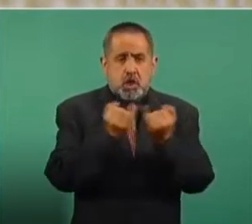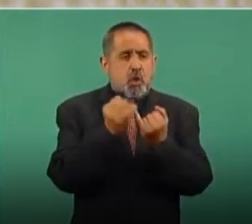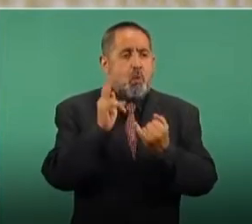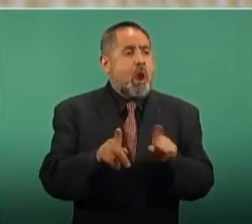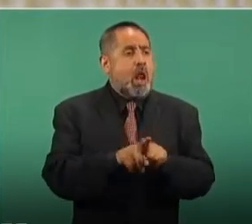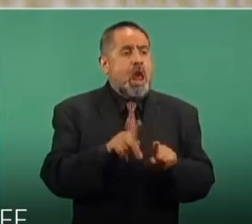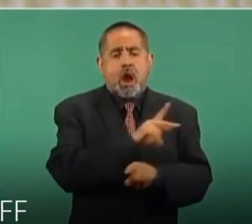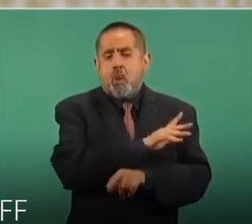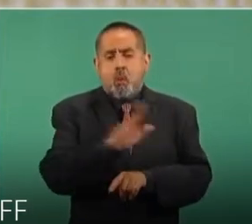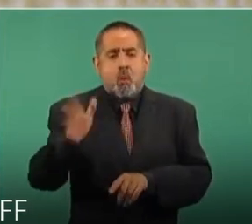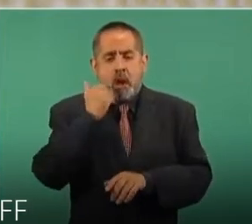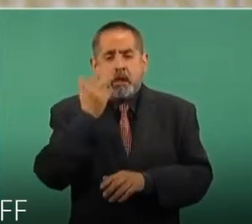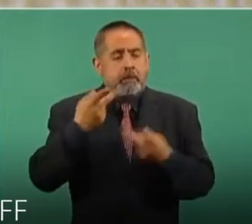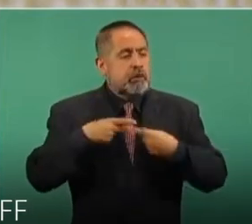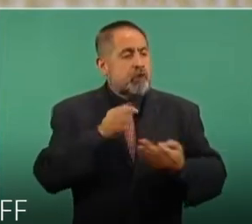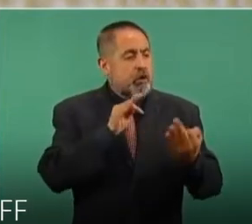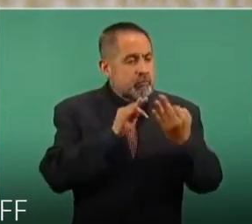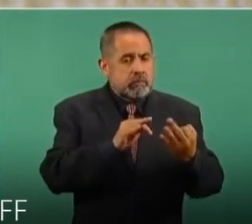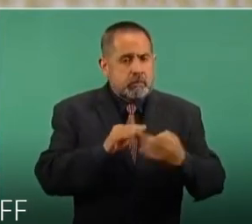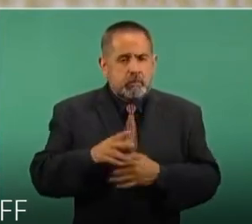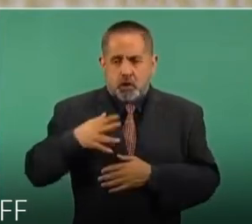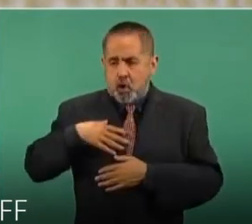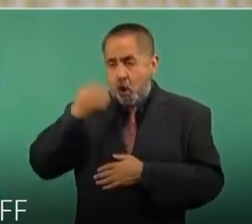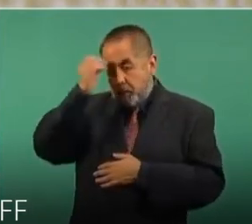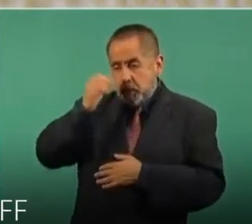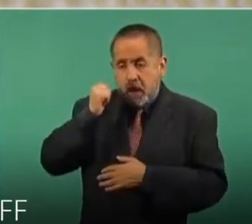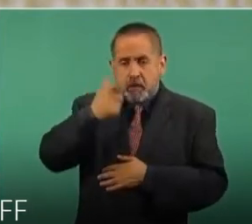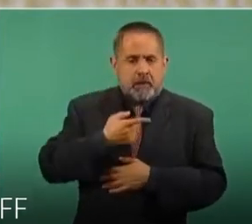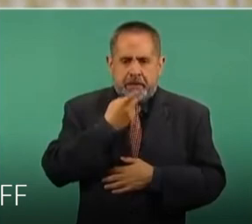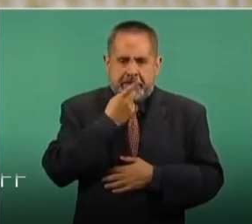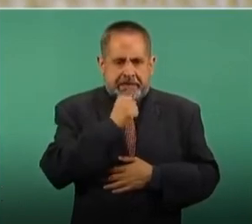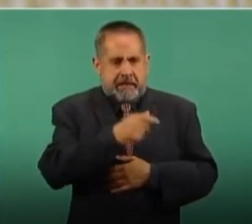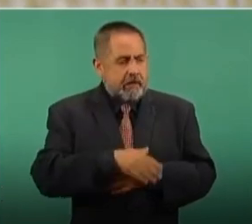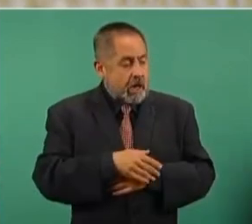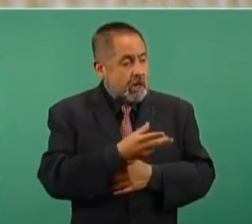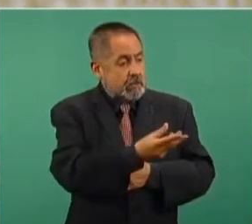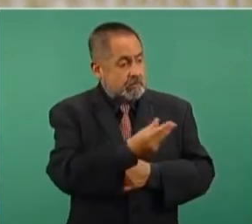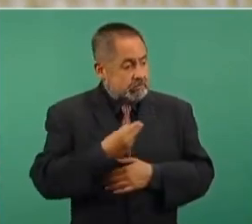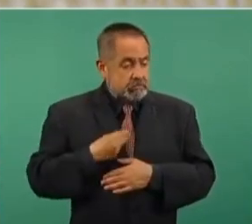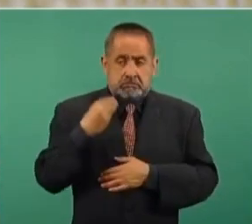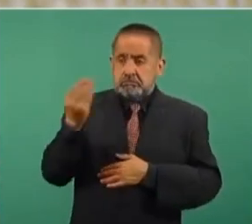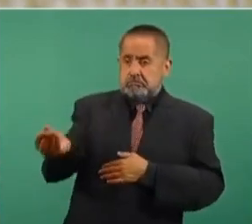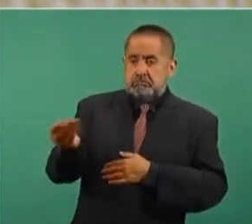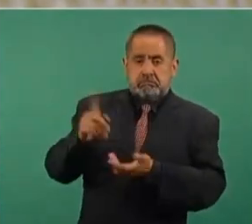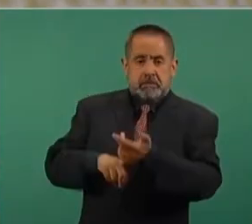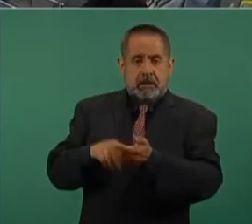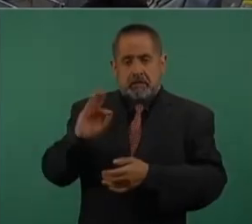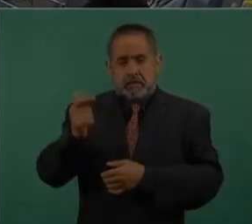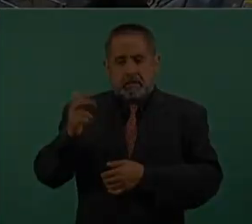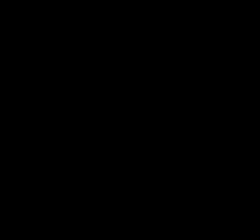ciudadano de escucharlo, pero no dimos ninguna opinión al respecto. Su caso está en manos de la fiscalía.